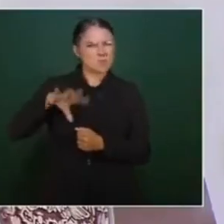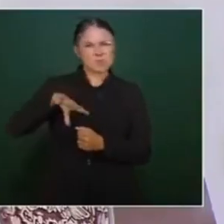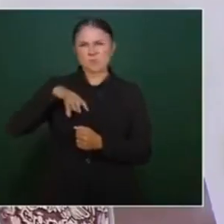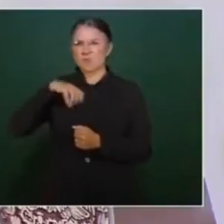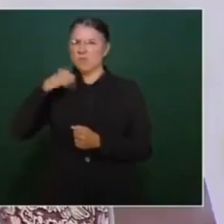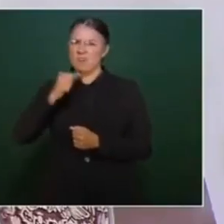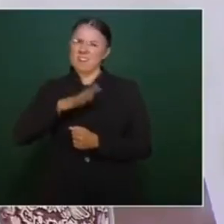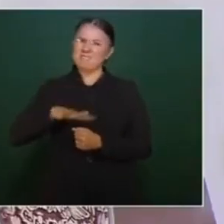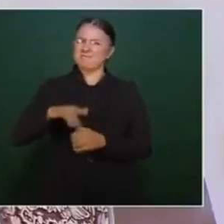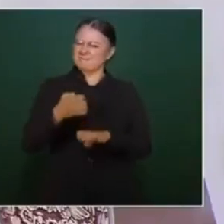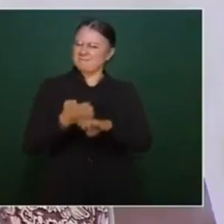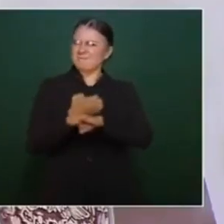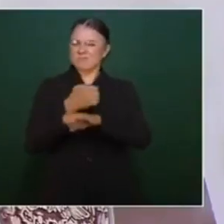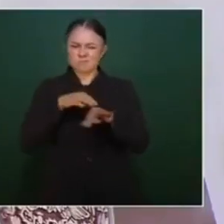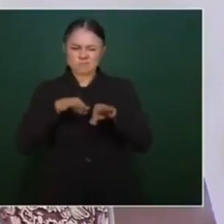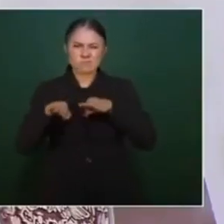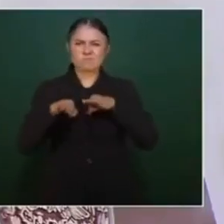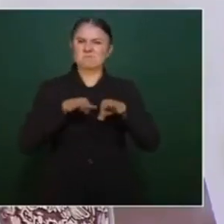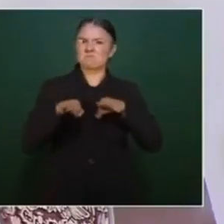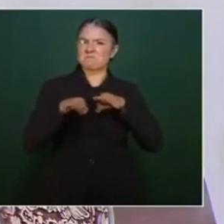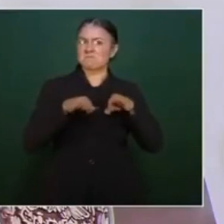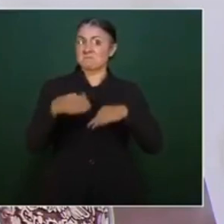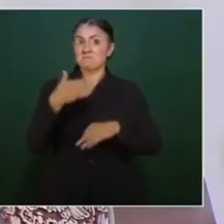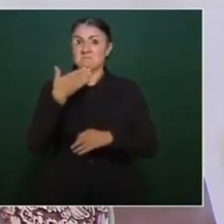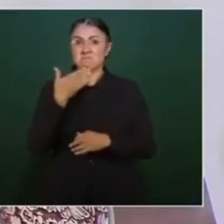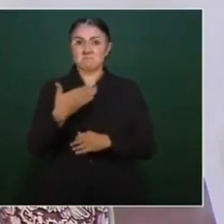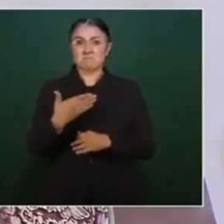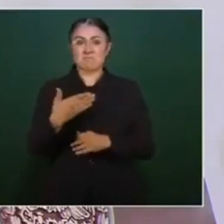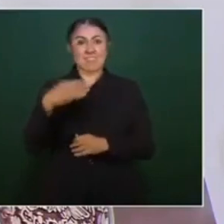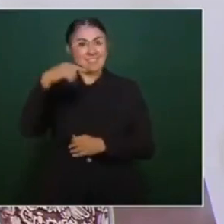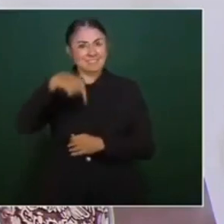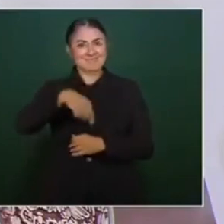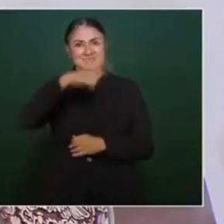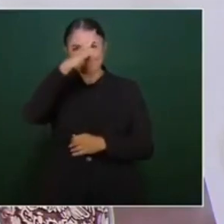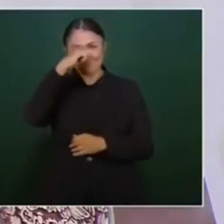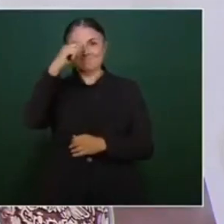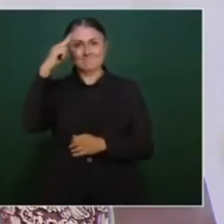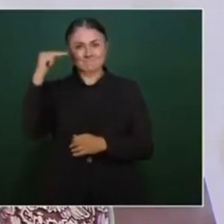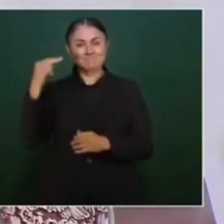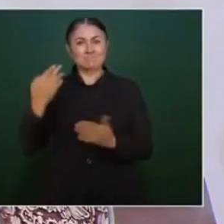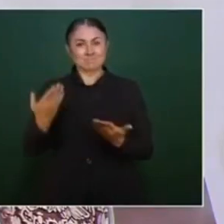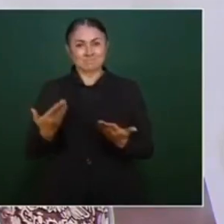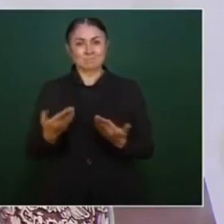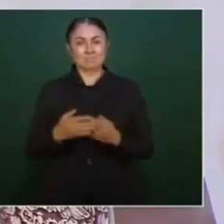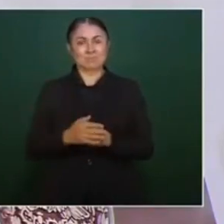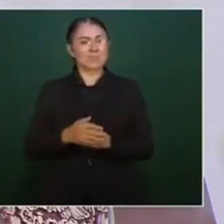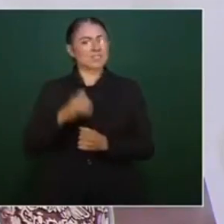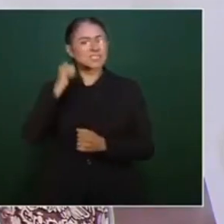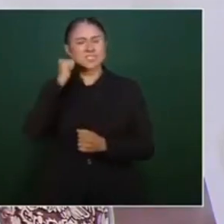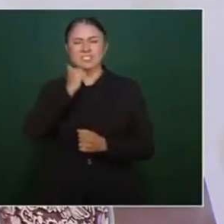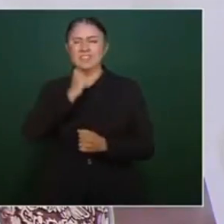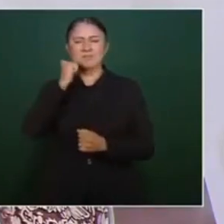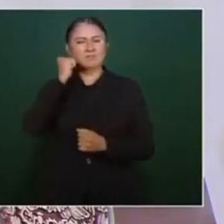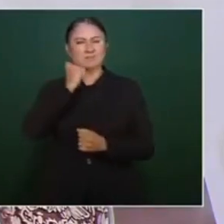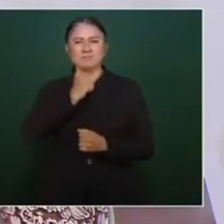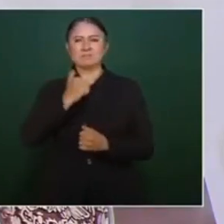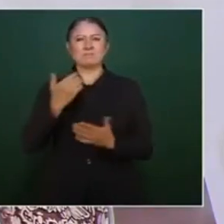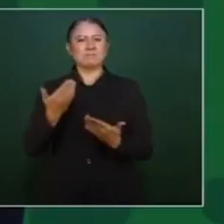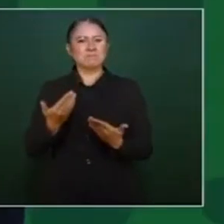pueblo bueno, trabajador. Nayarit siempre fue